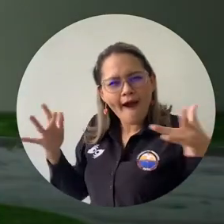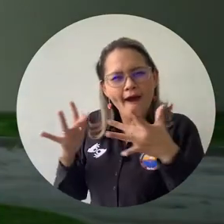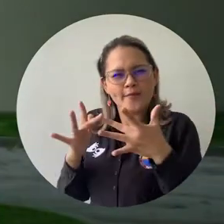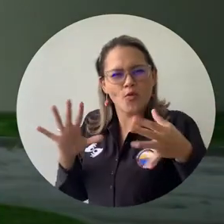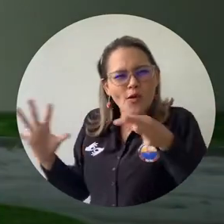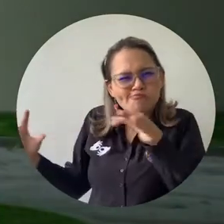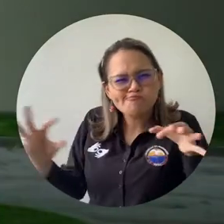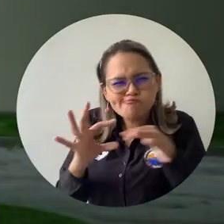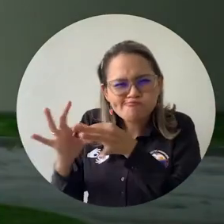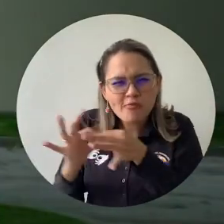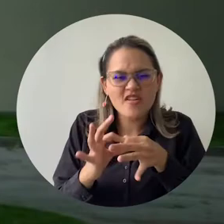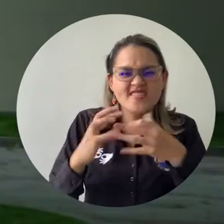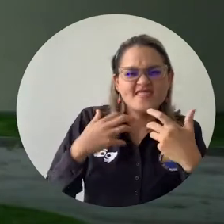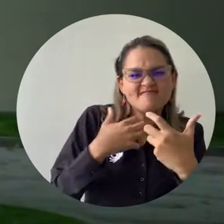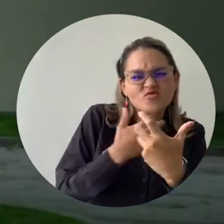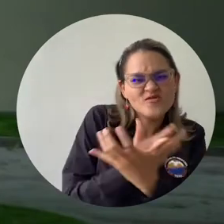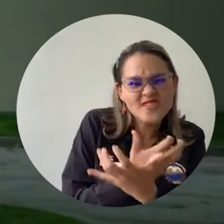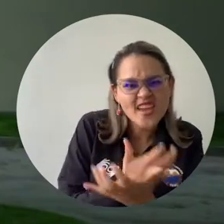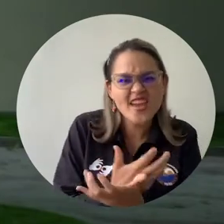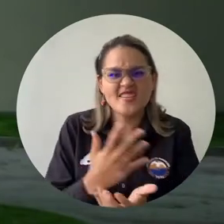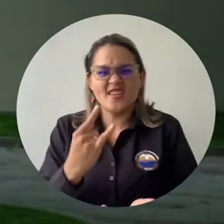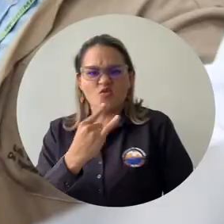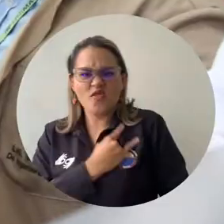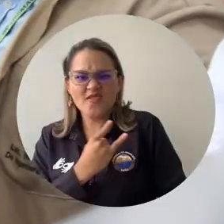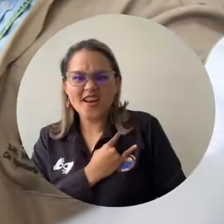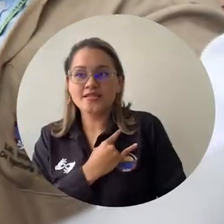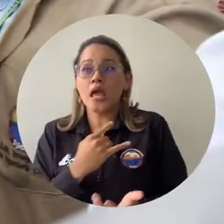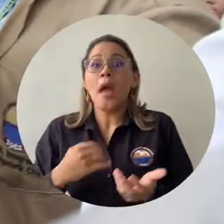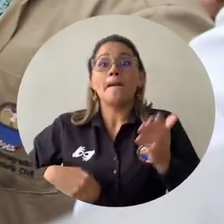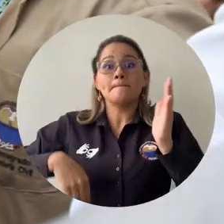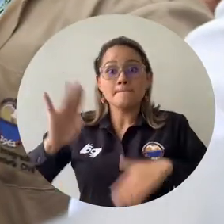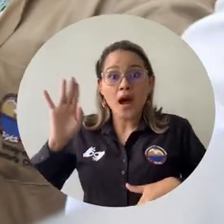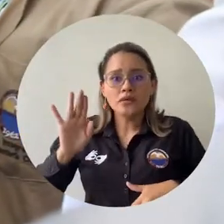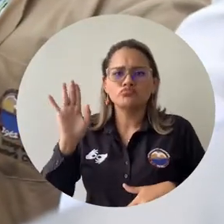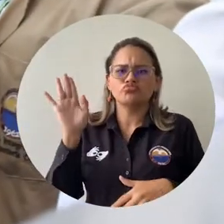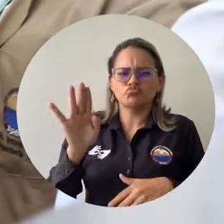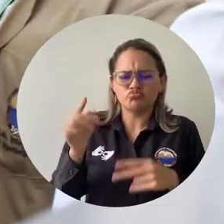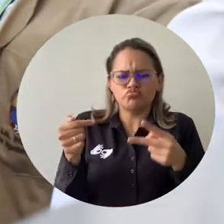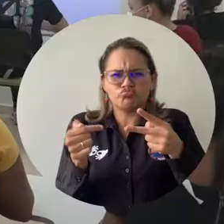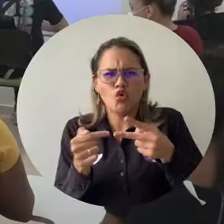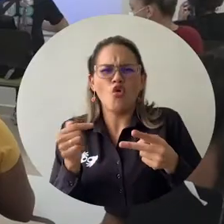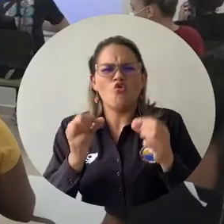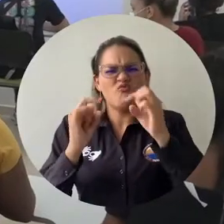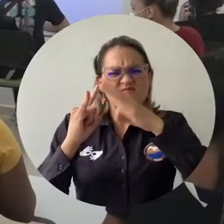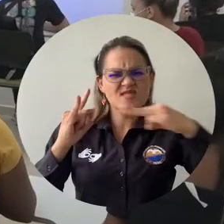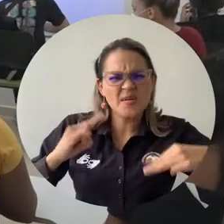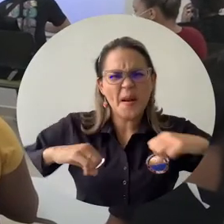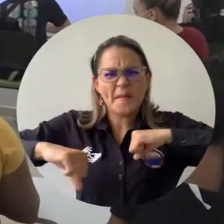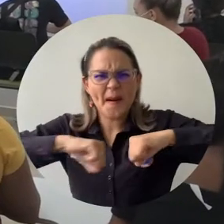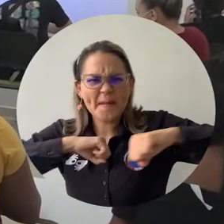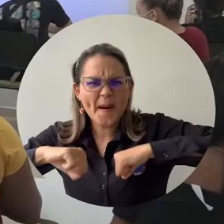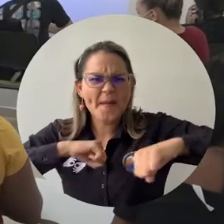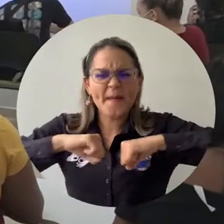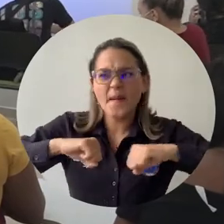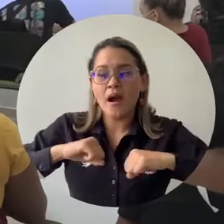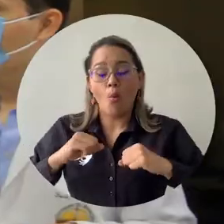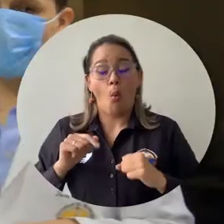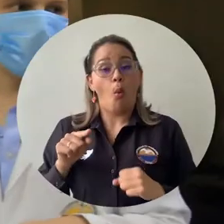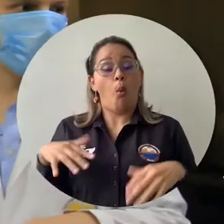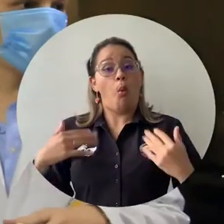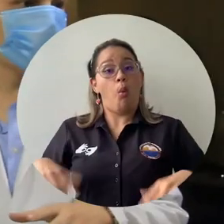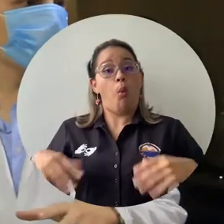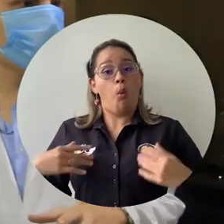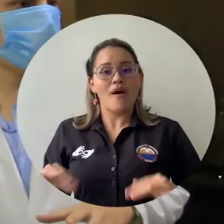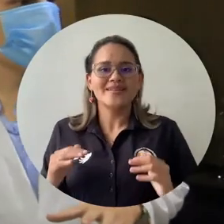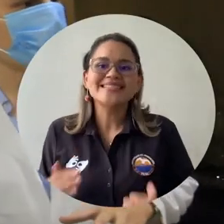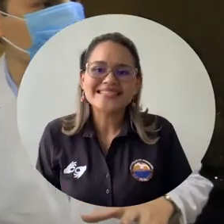relación que ha entablado con la ciencia y con la Academia todos los esfuerzos y todo su trabajo, todo lo que ha hecho por la Universidad de Magdalena, porque parte